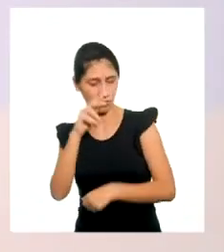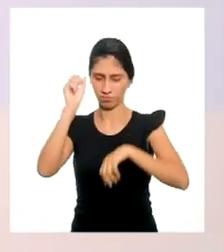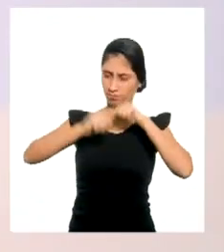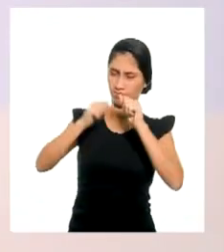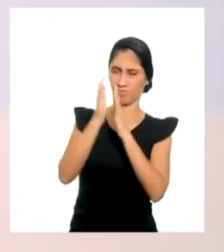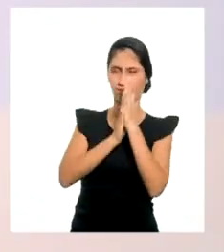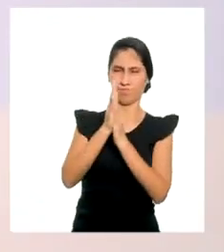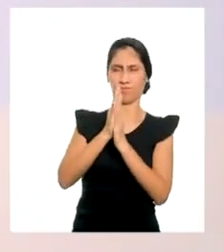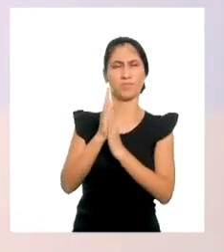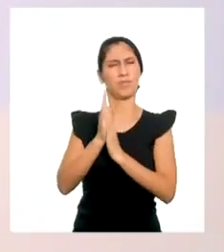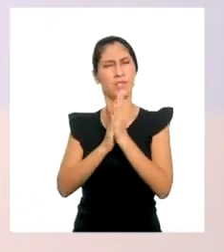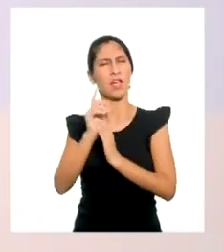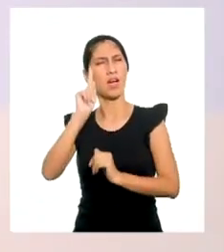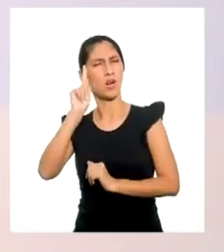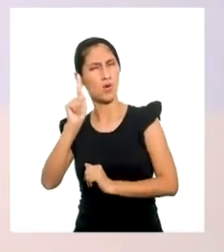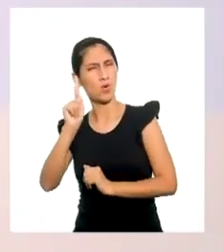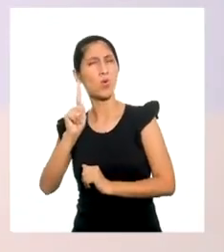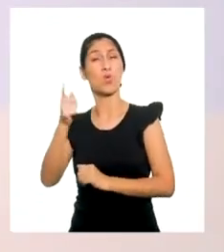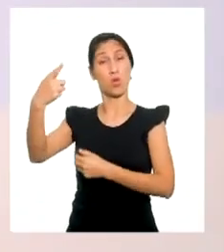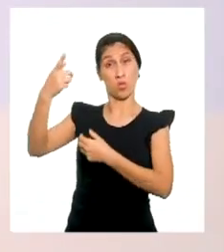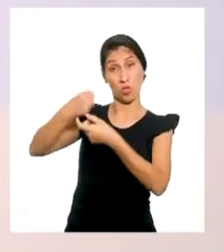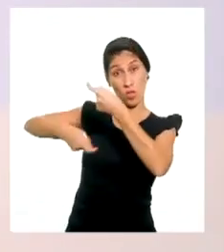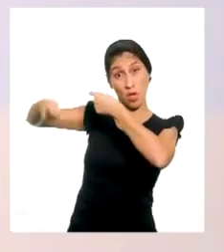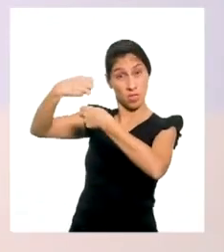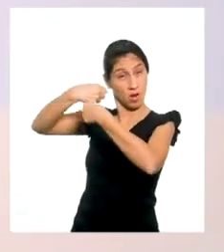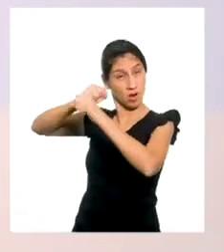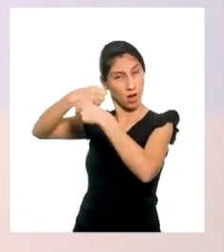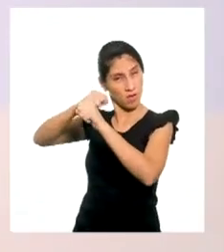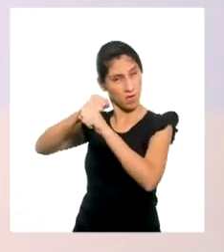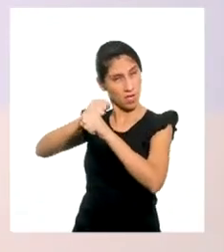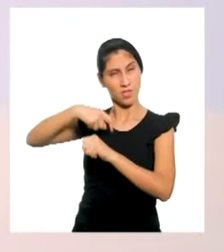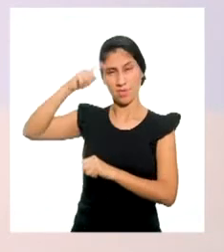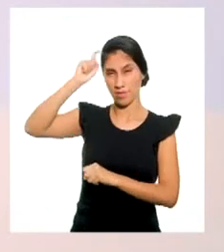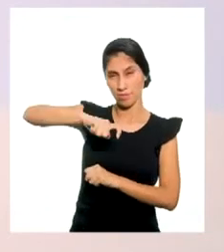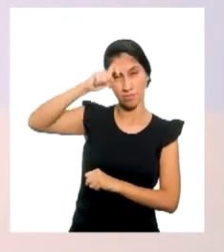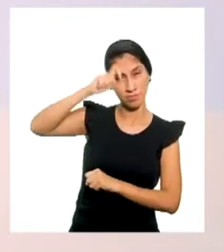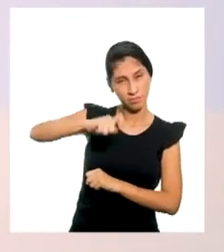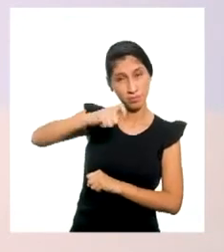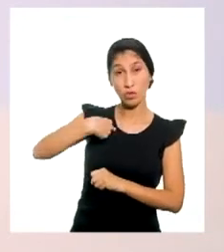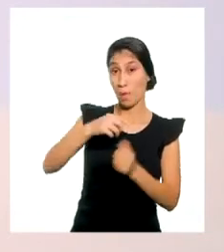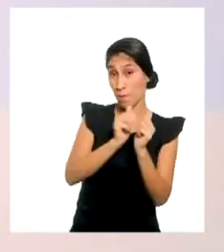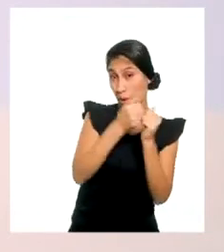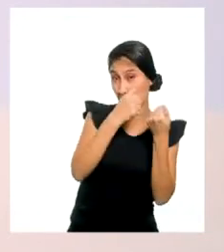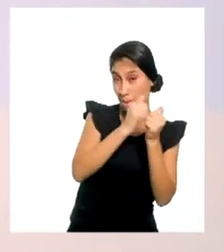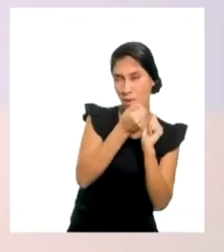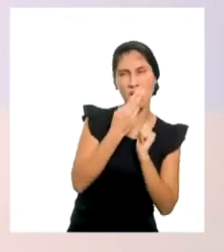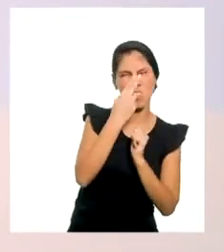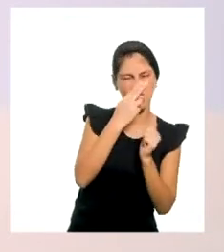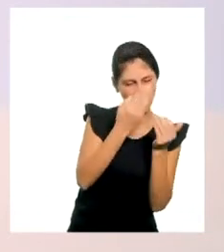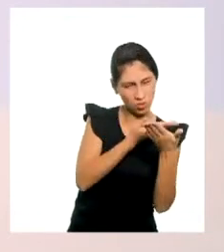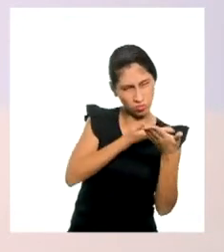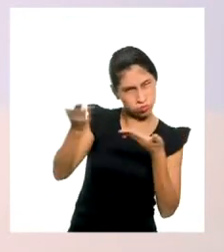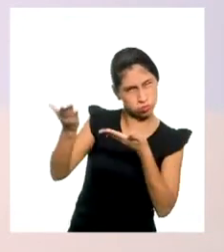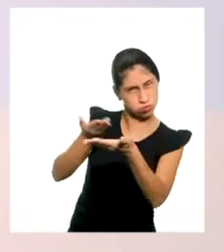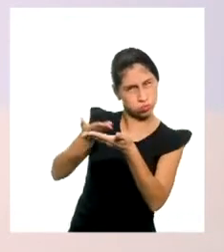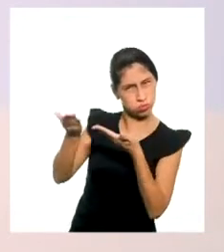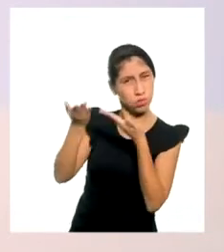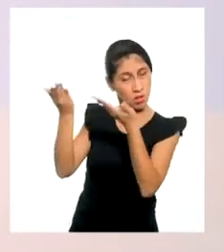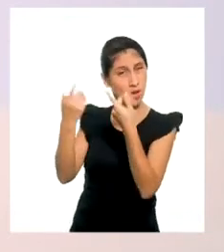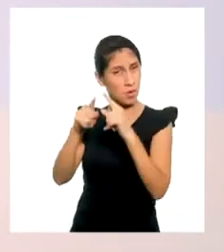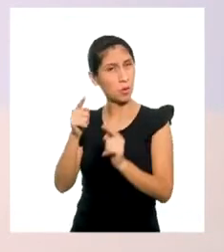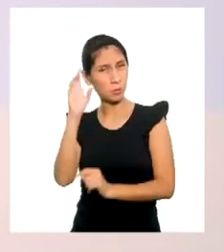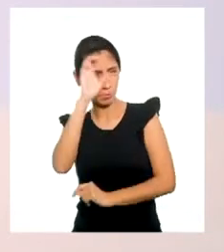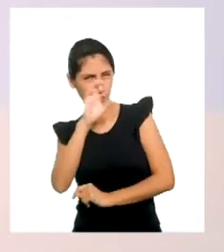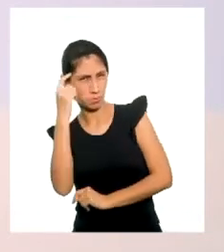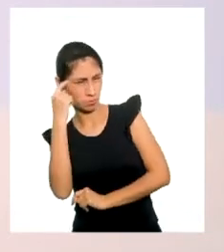tengo mi primer pedido para una cafetería. Entonces necesito contratar un servicio de taxi que cumpla con todos los protocolos de